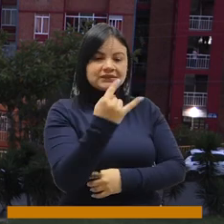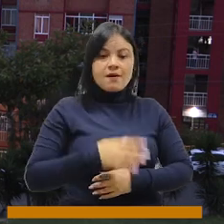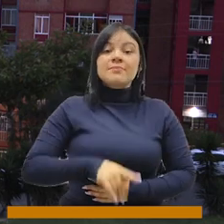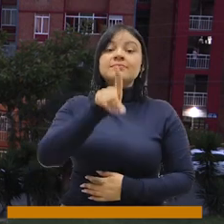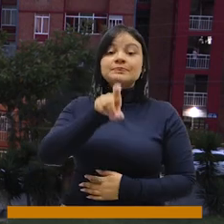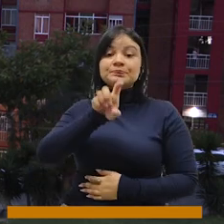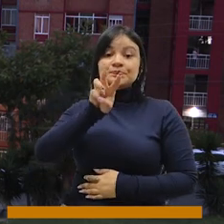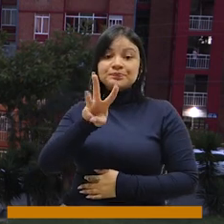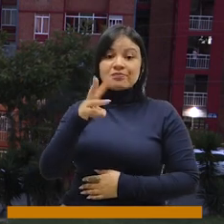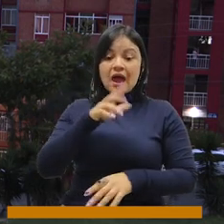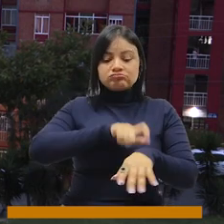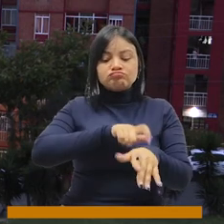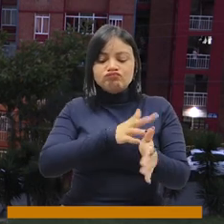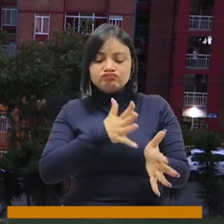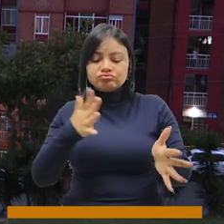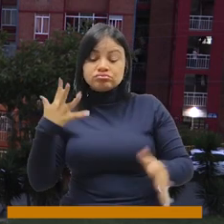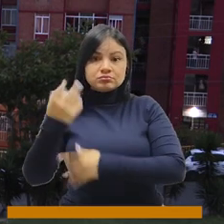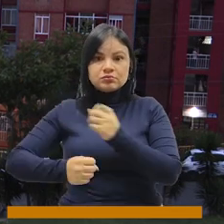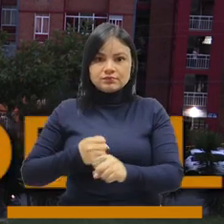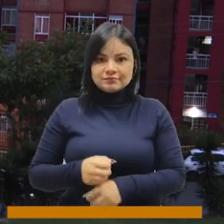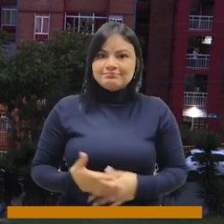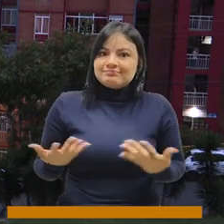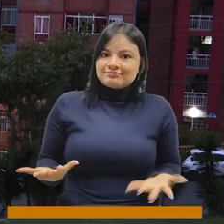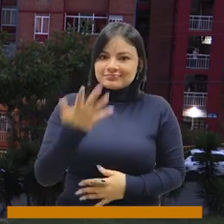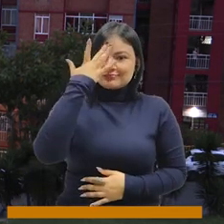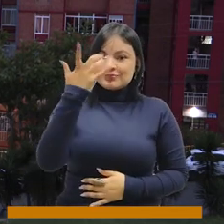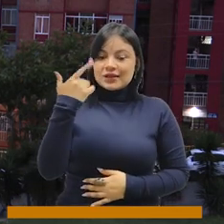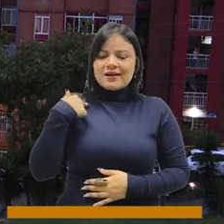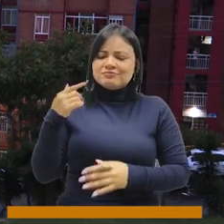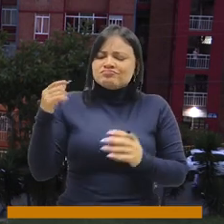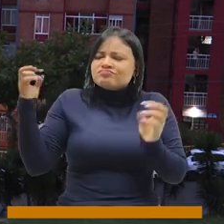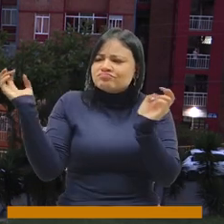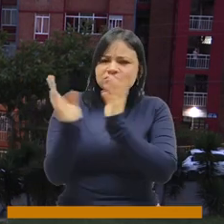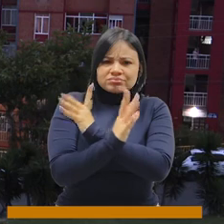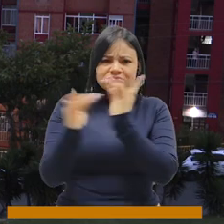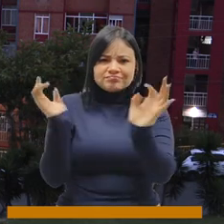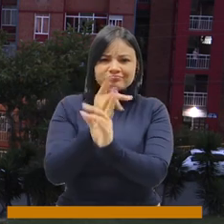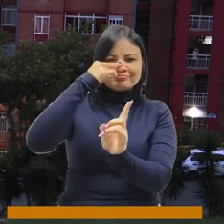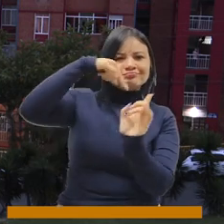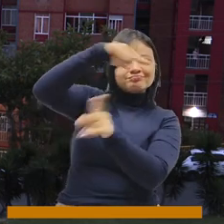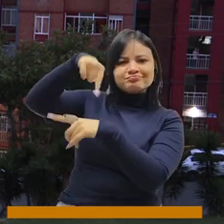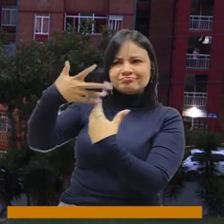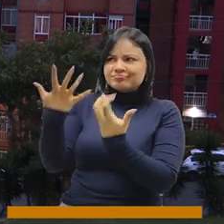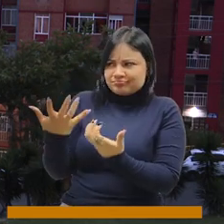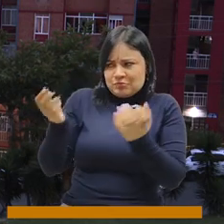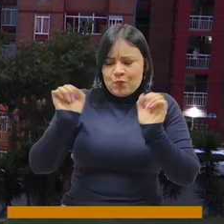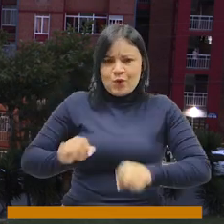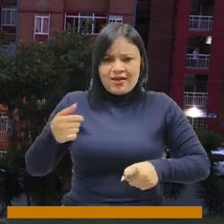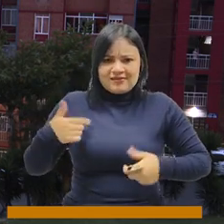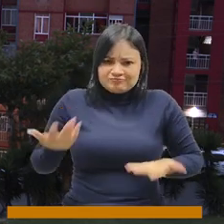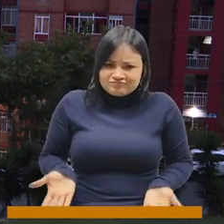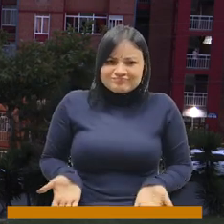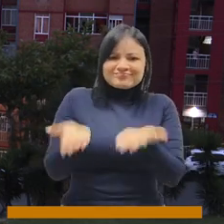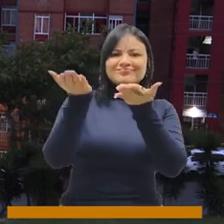63 deben ser declaradas durante estos cuatro años. ¿Por qué no utilizar todo este corredor turístico que queremos impulsar el día de